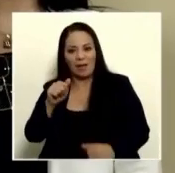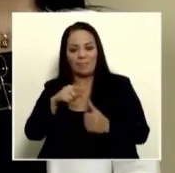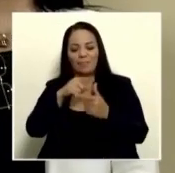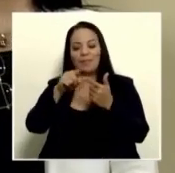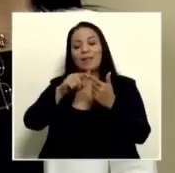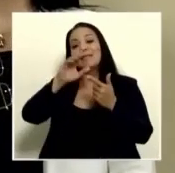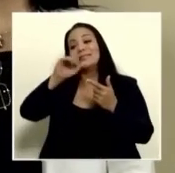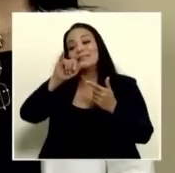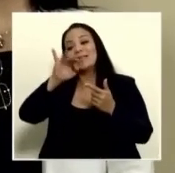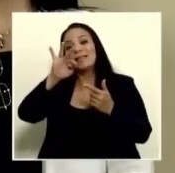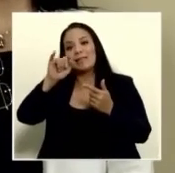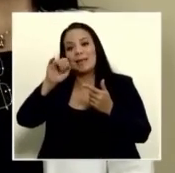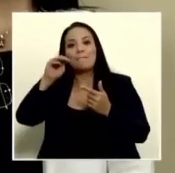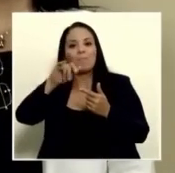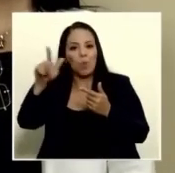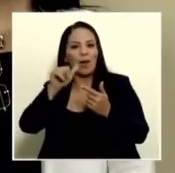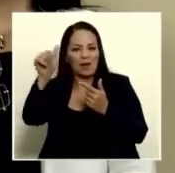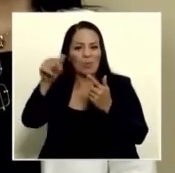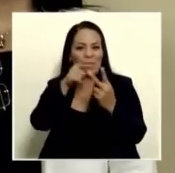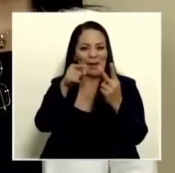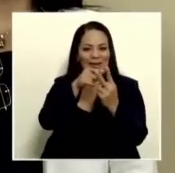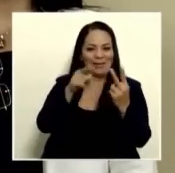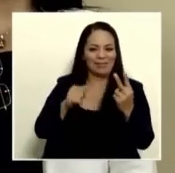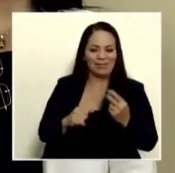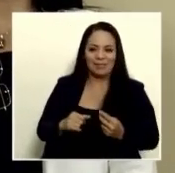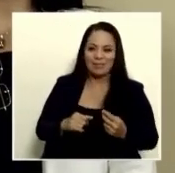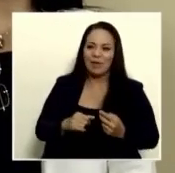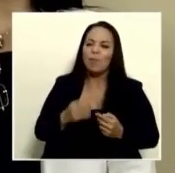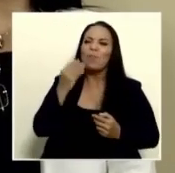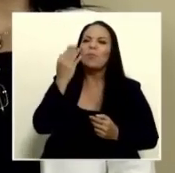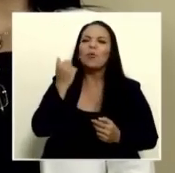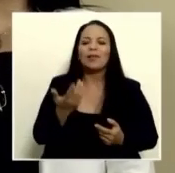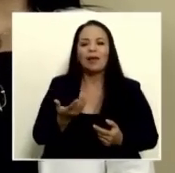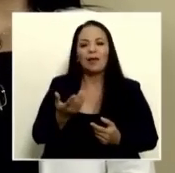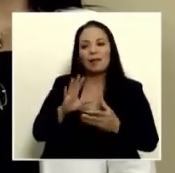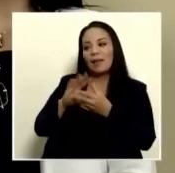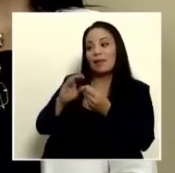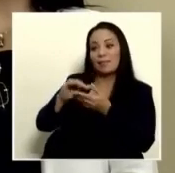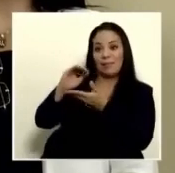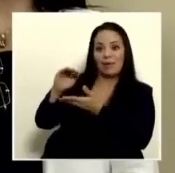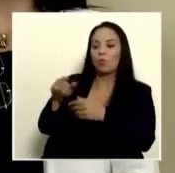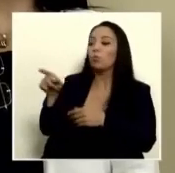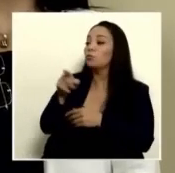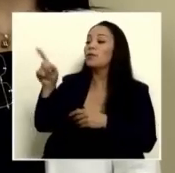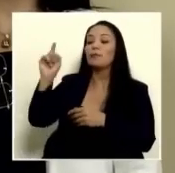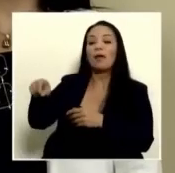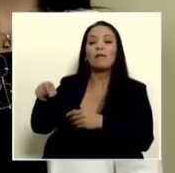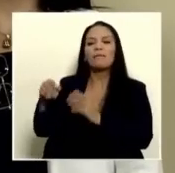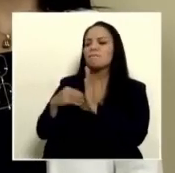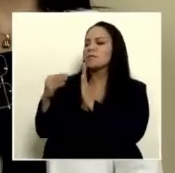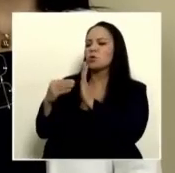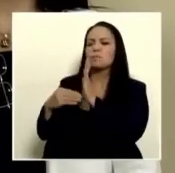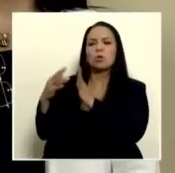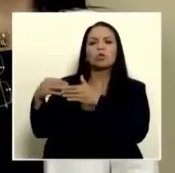en Alajuela les dijeron que tenían que hacer millones de dólares en inversiones